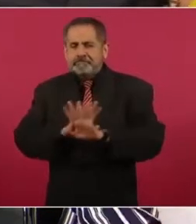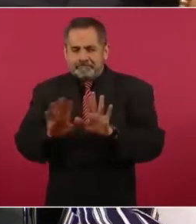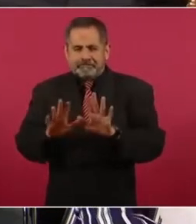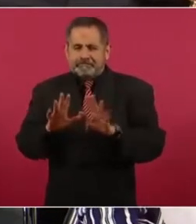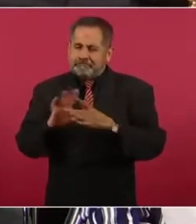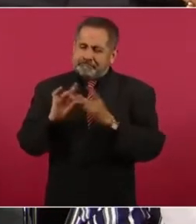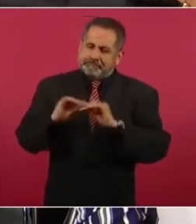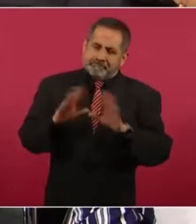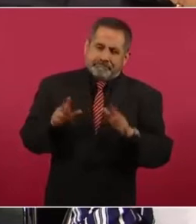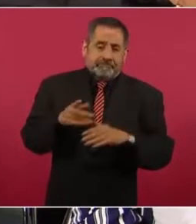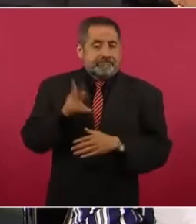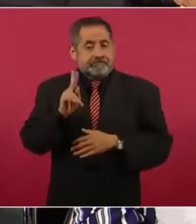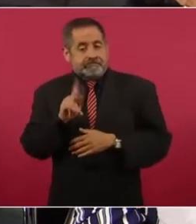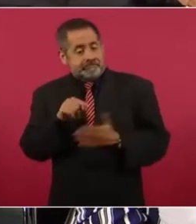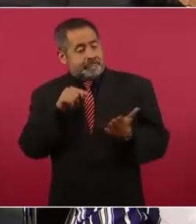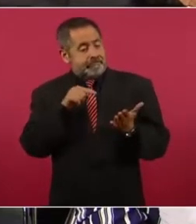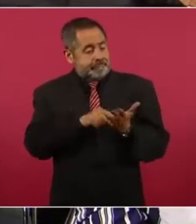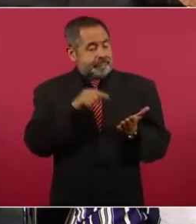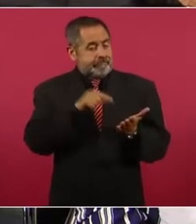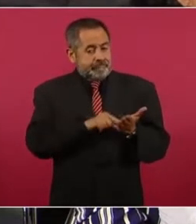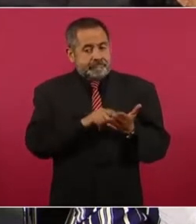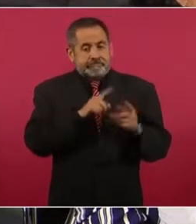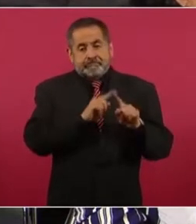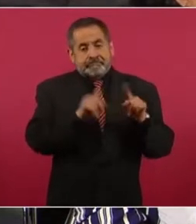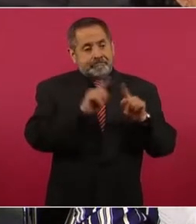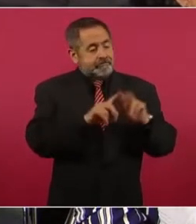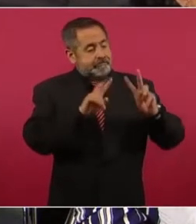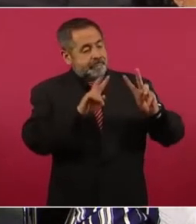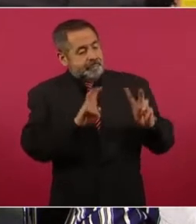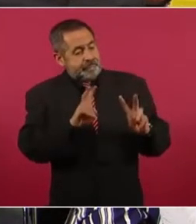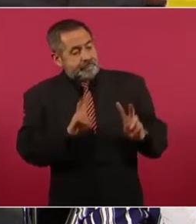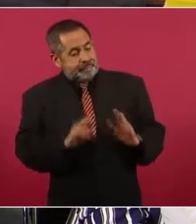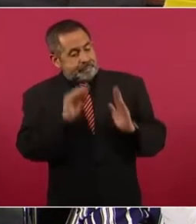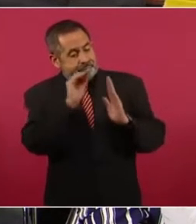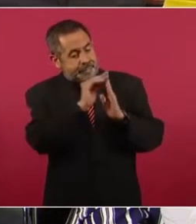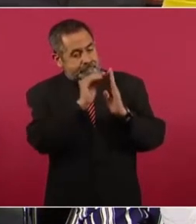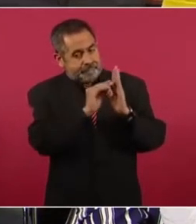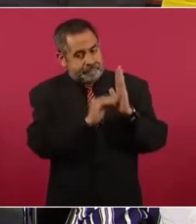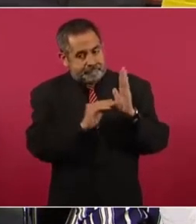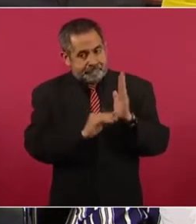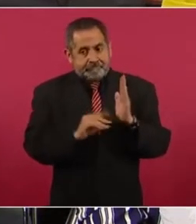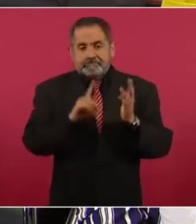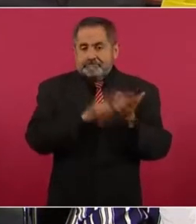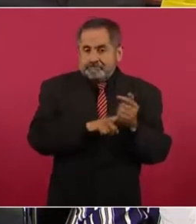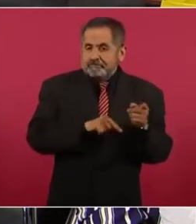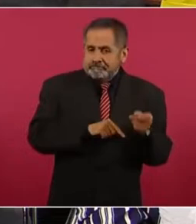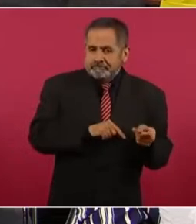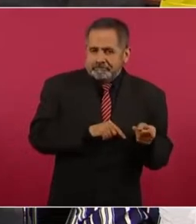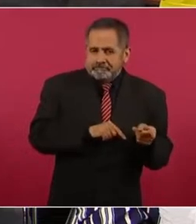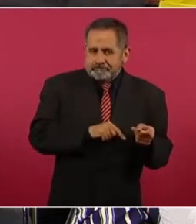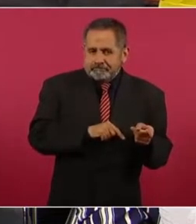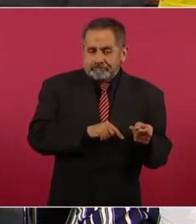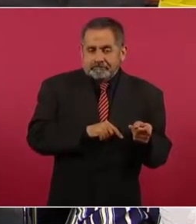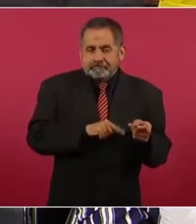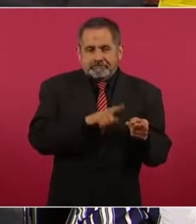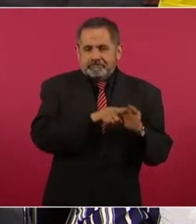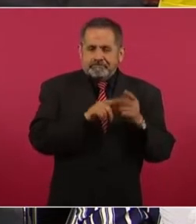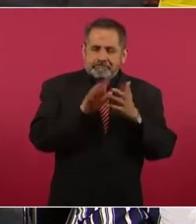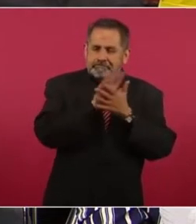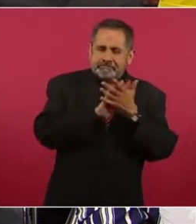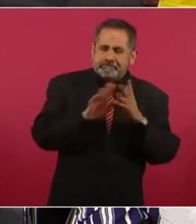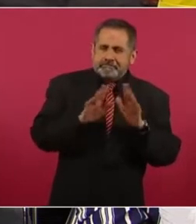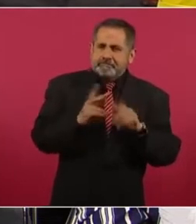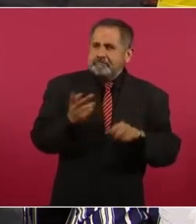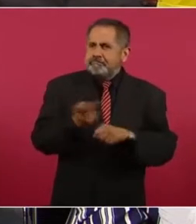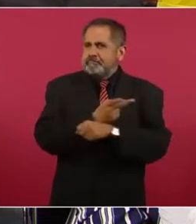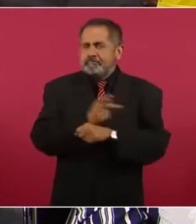Sin embargo, hay temas y hay otros temas que quedaron en el